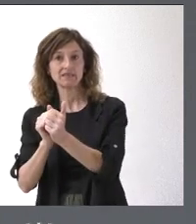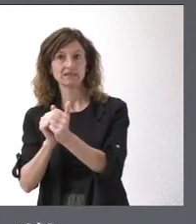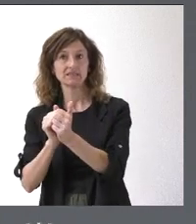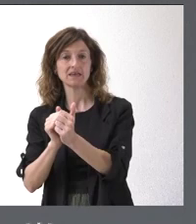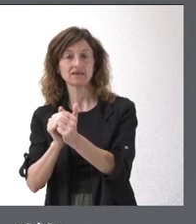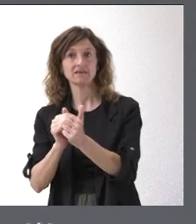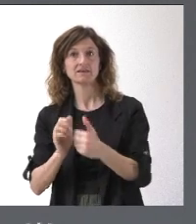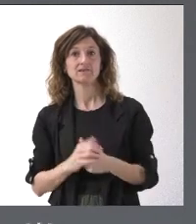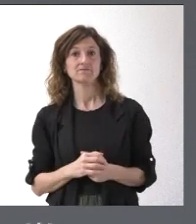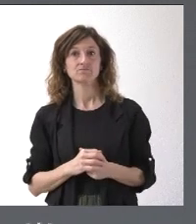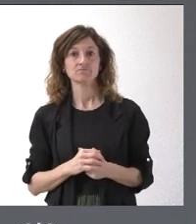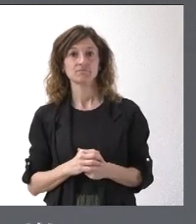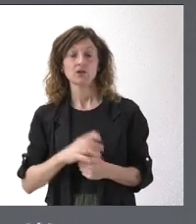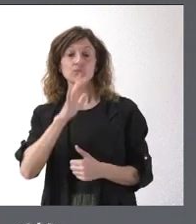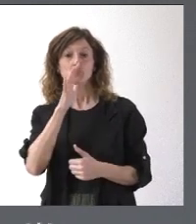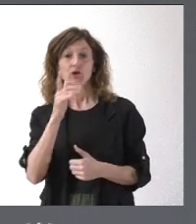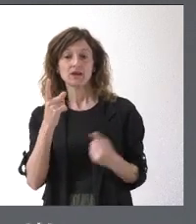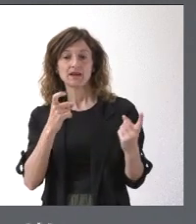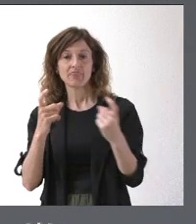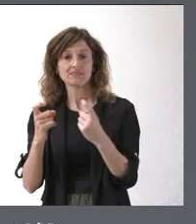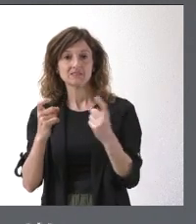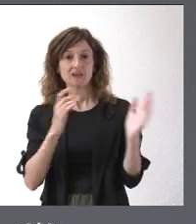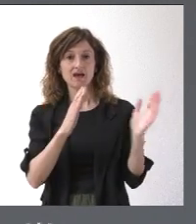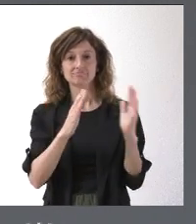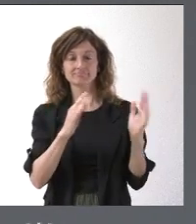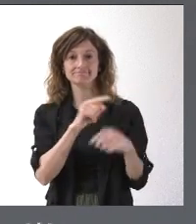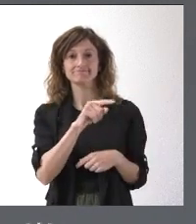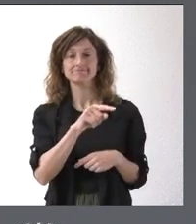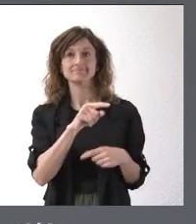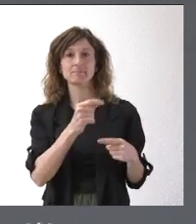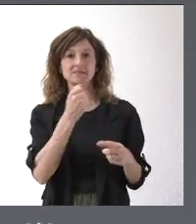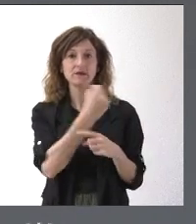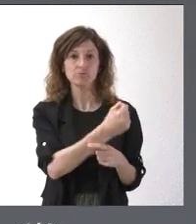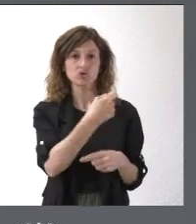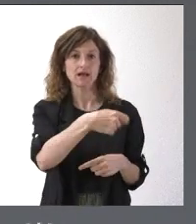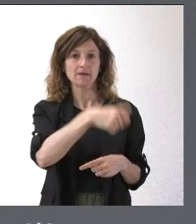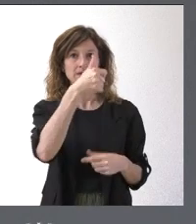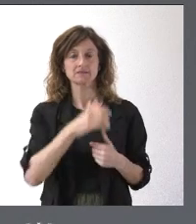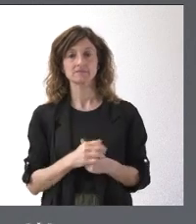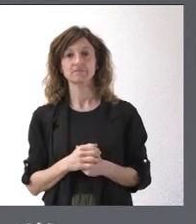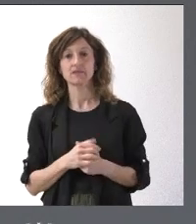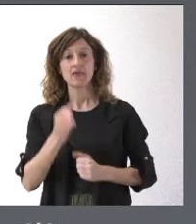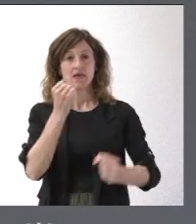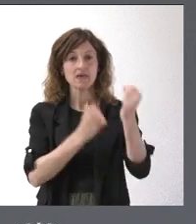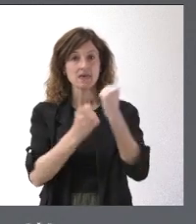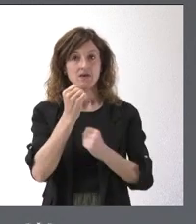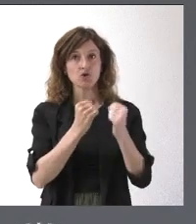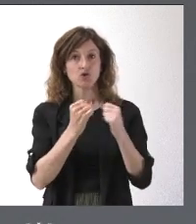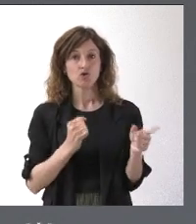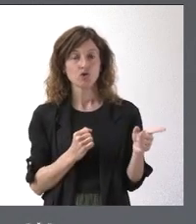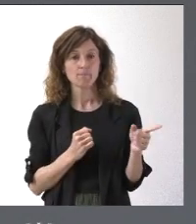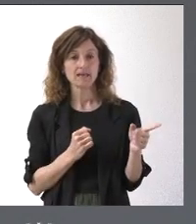caso, perdónenme, porque necesitan o en un momento dado necesitan más apoyos. Entonces, económicamente lo que